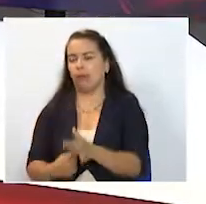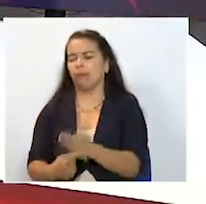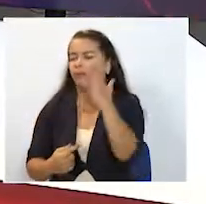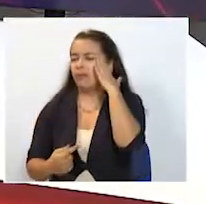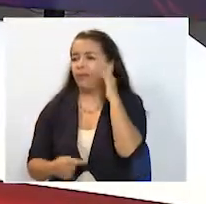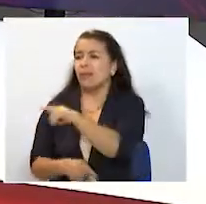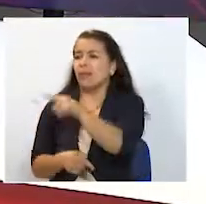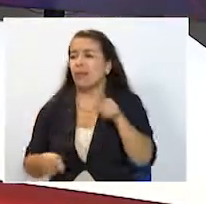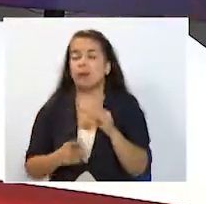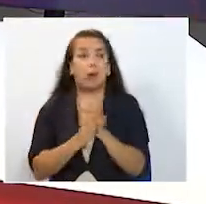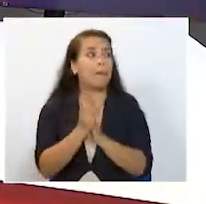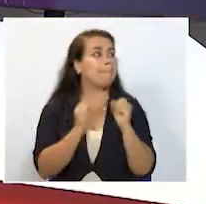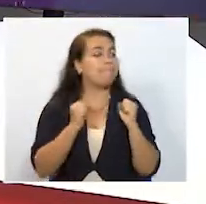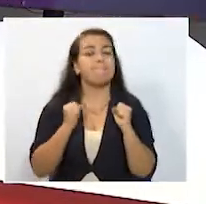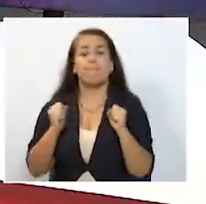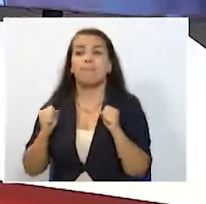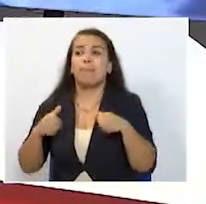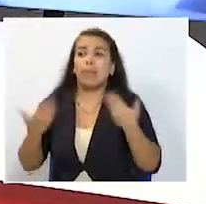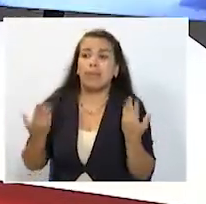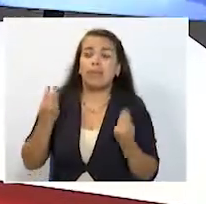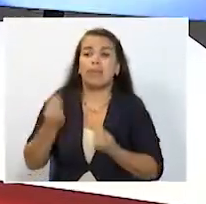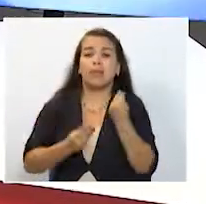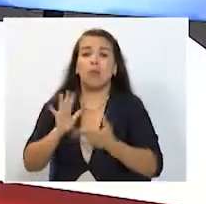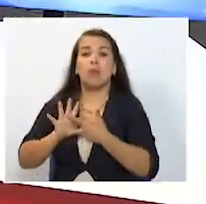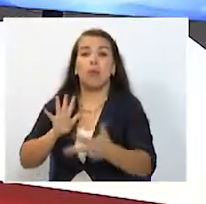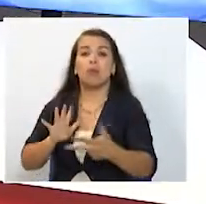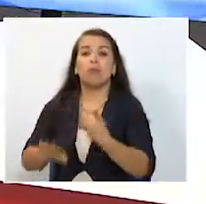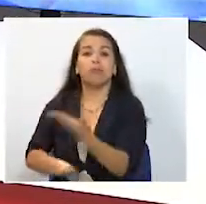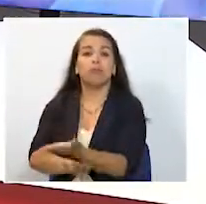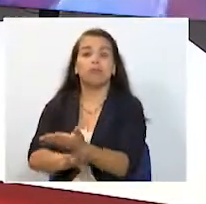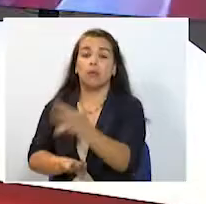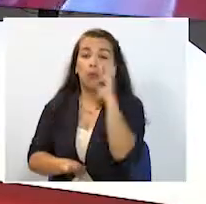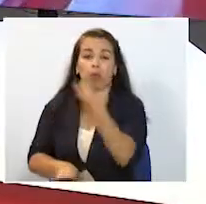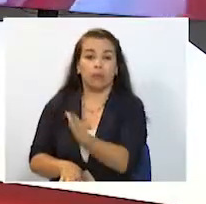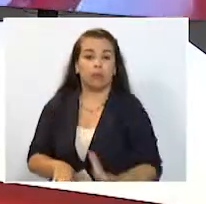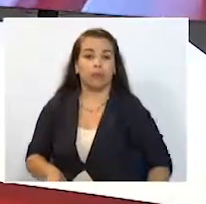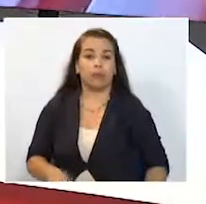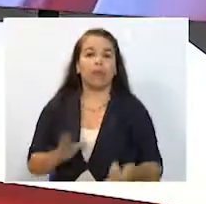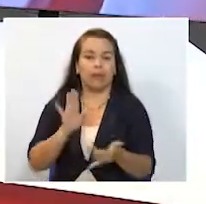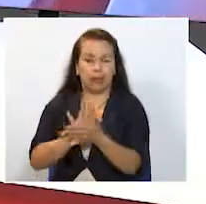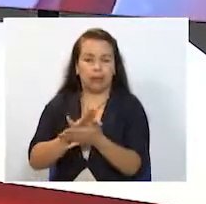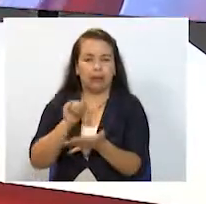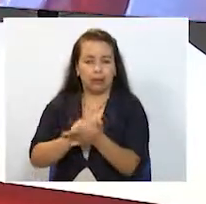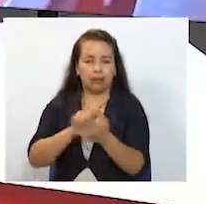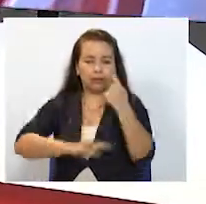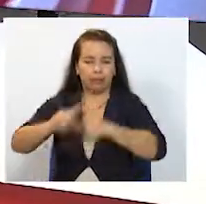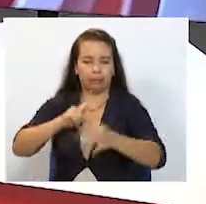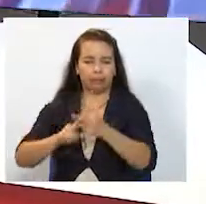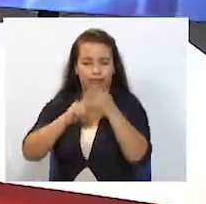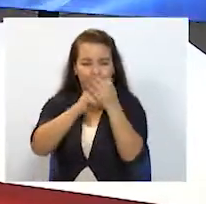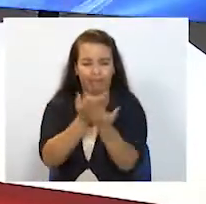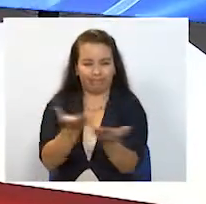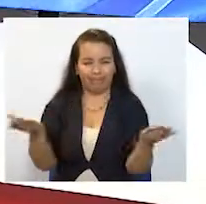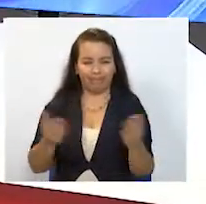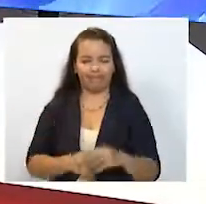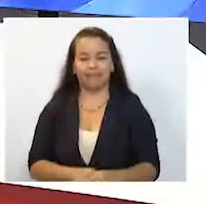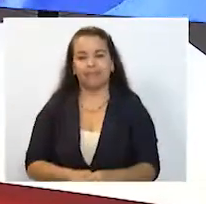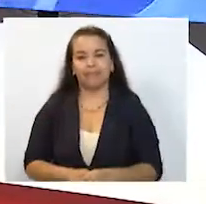expectativa sigue creciendo frente a la constituyente que está planteando Nicolás Maduro este es nuestro informe especial en telecafé noticias